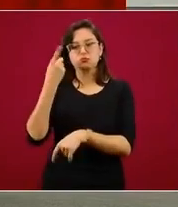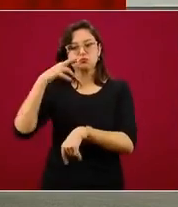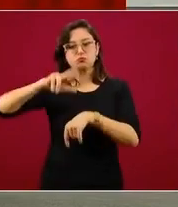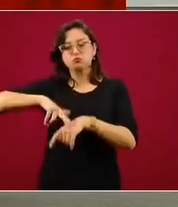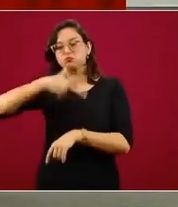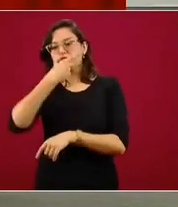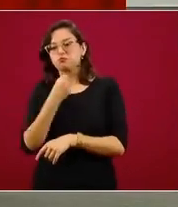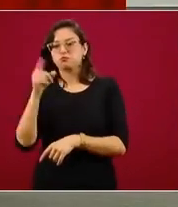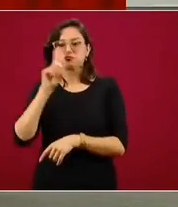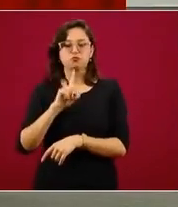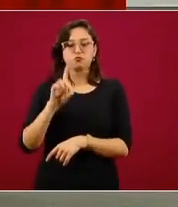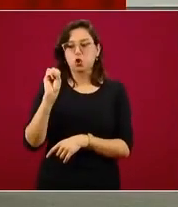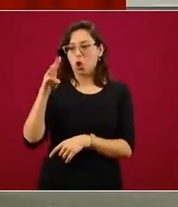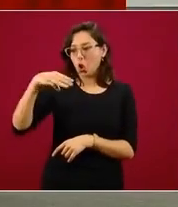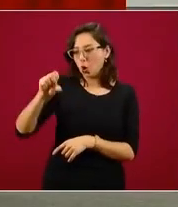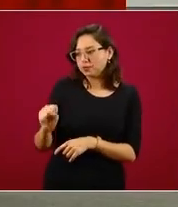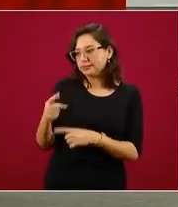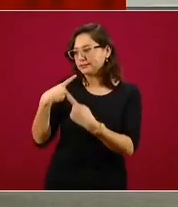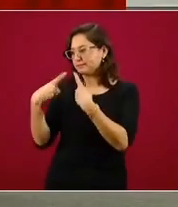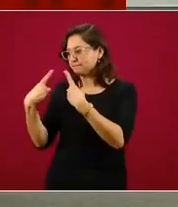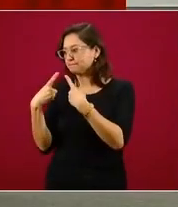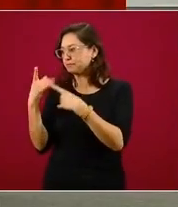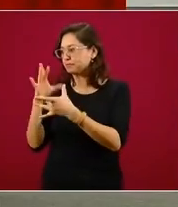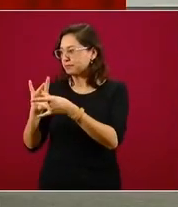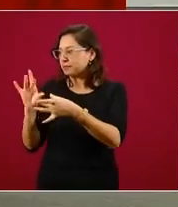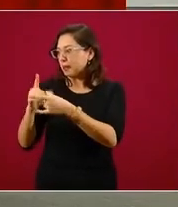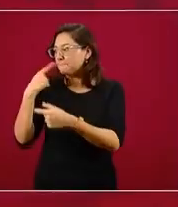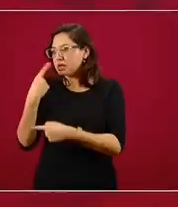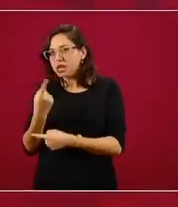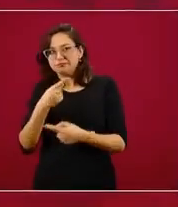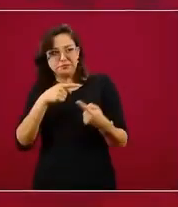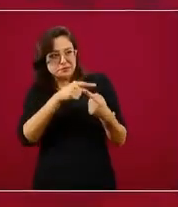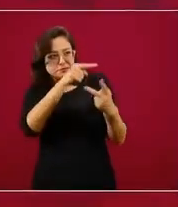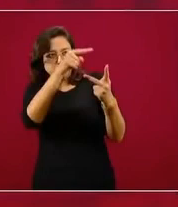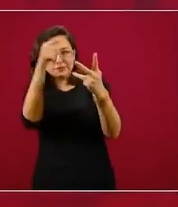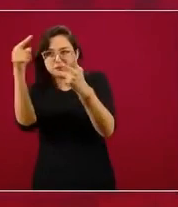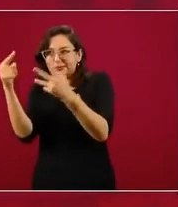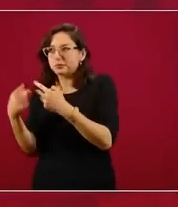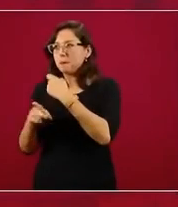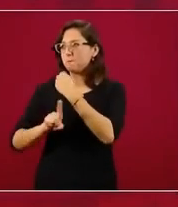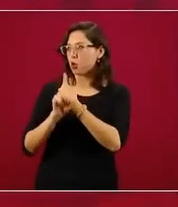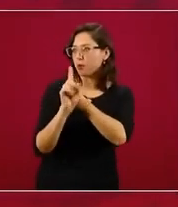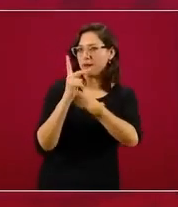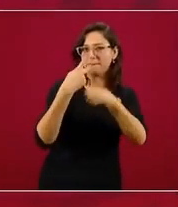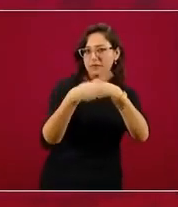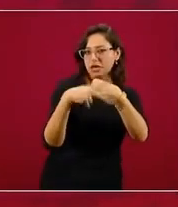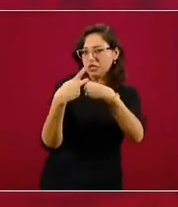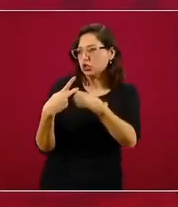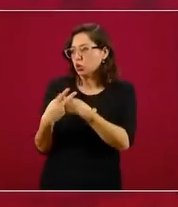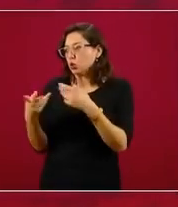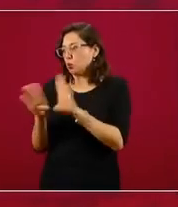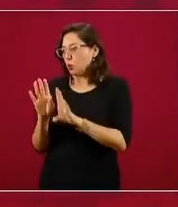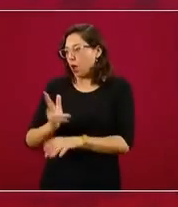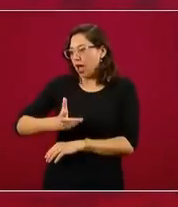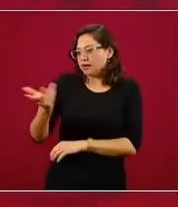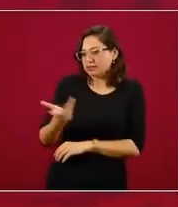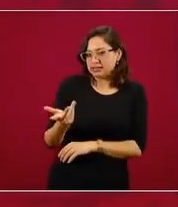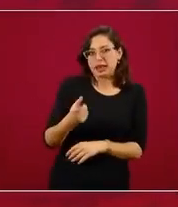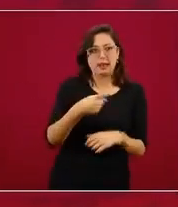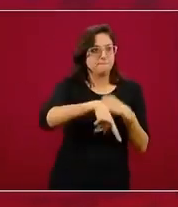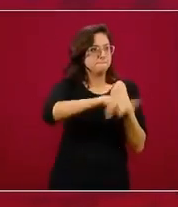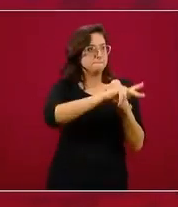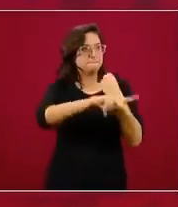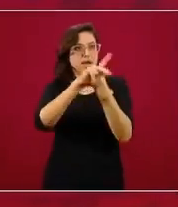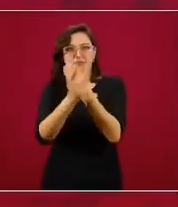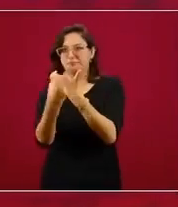o directora de la Organización Mundial de la Salud sobre la evaluación de riesgos y las acciones que se recomiendan a los Estados miembros